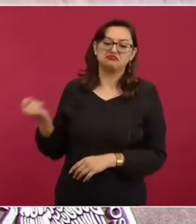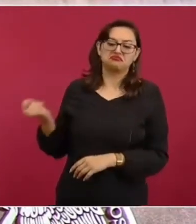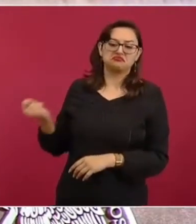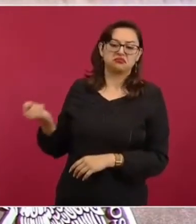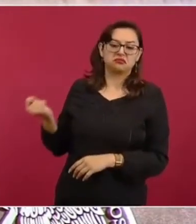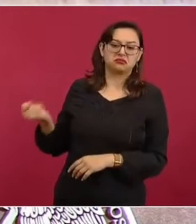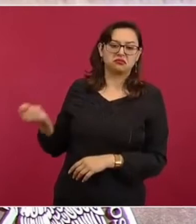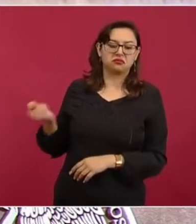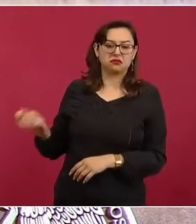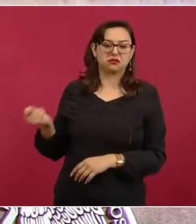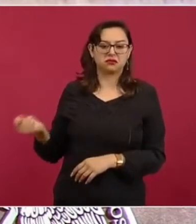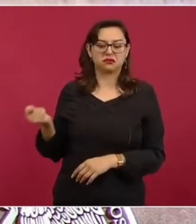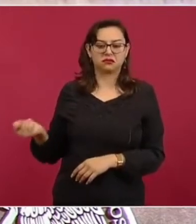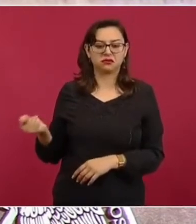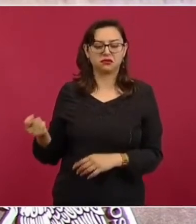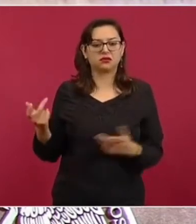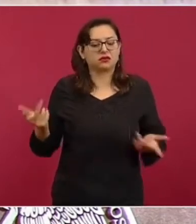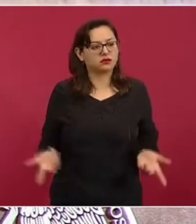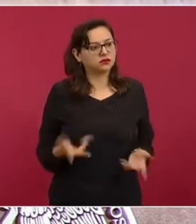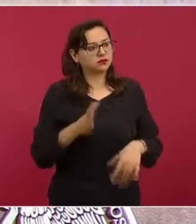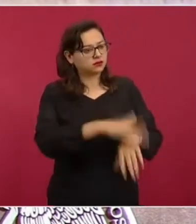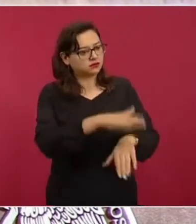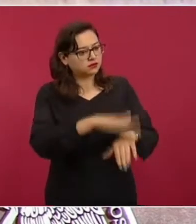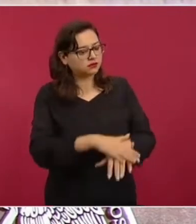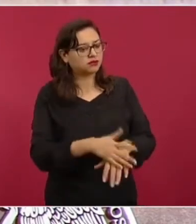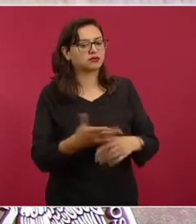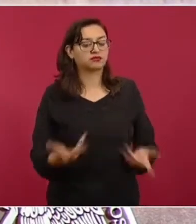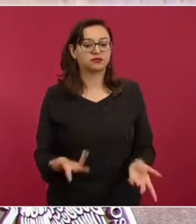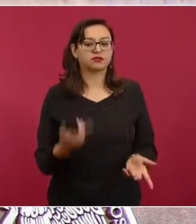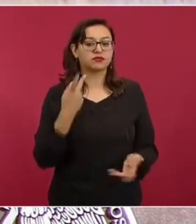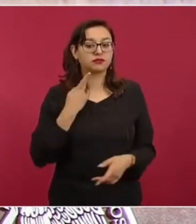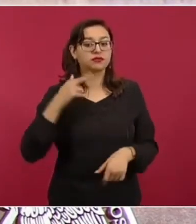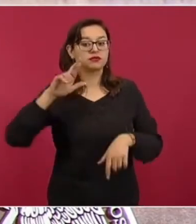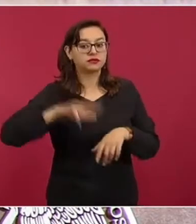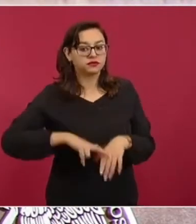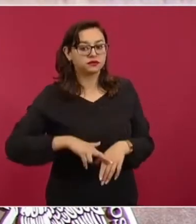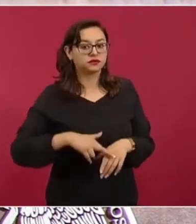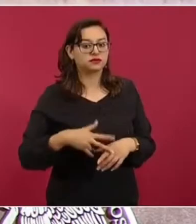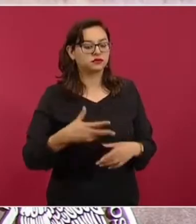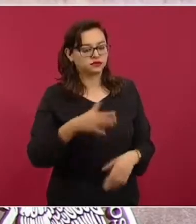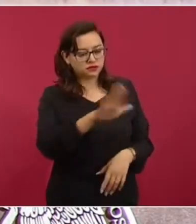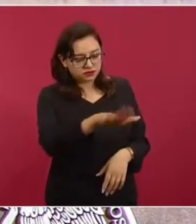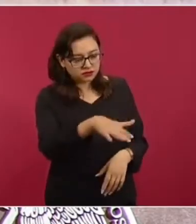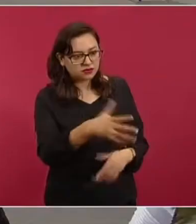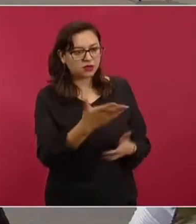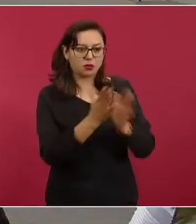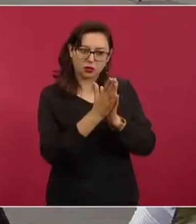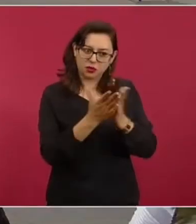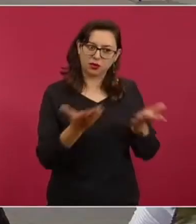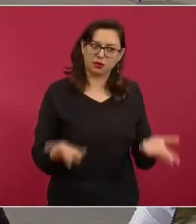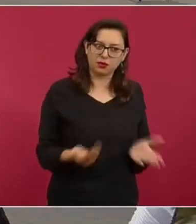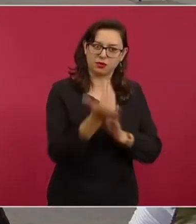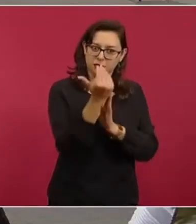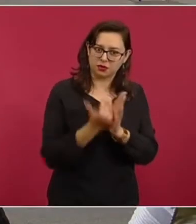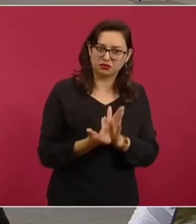hecho caso a los requerimientos de la Procuraduría, ha llegado a estar el precio de las gasolineras